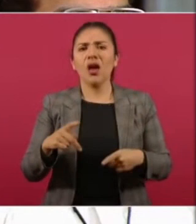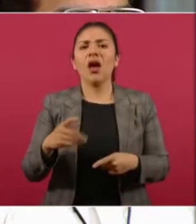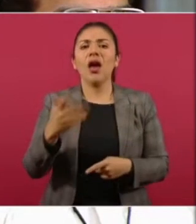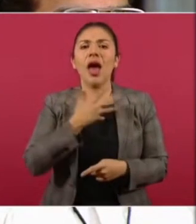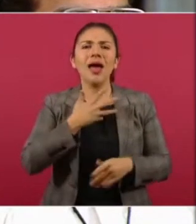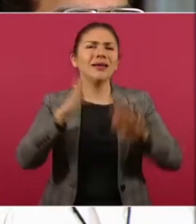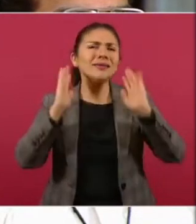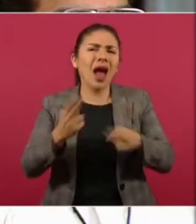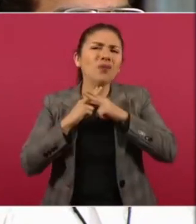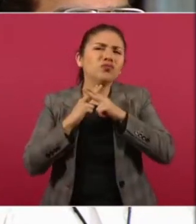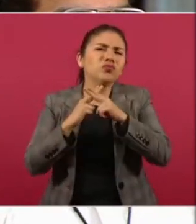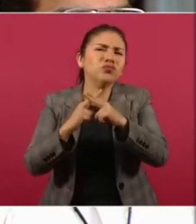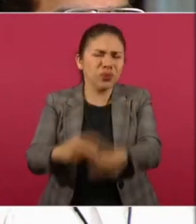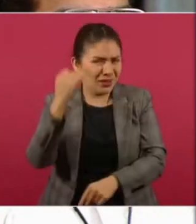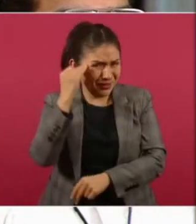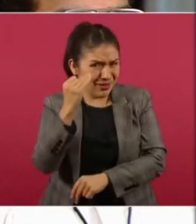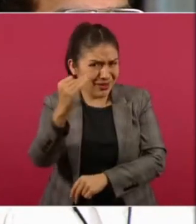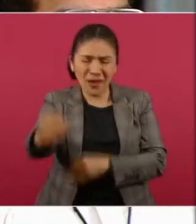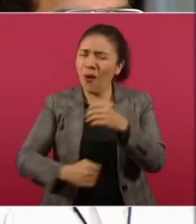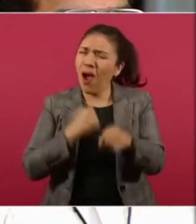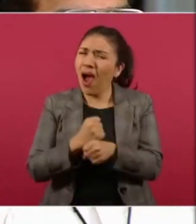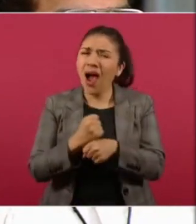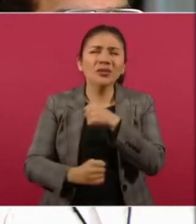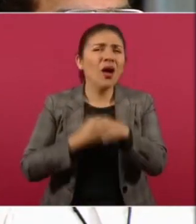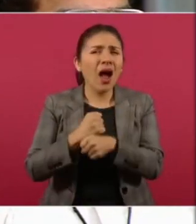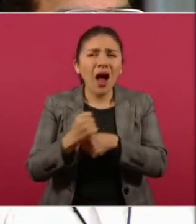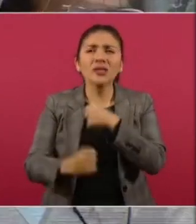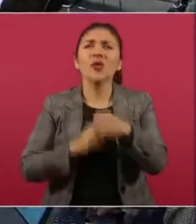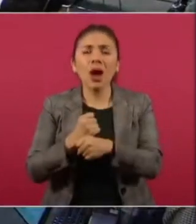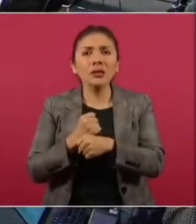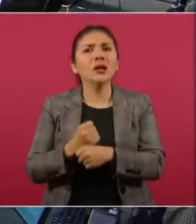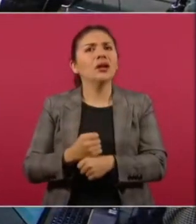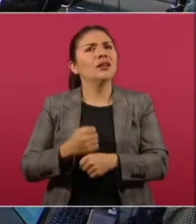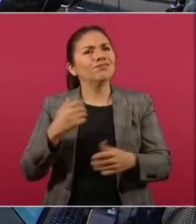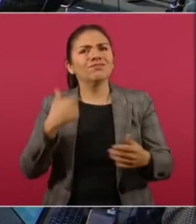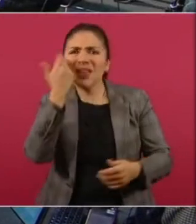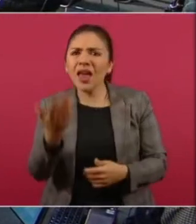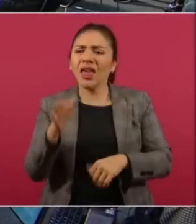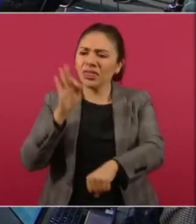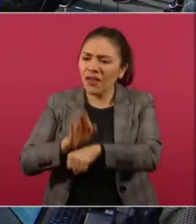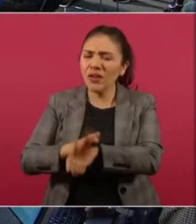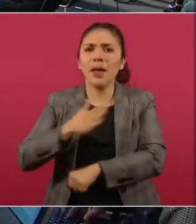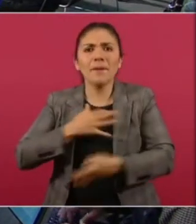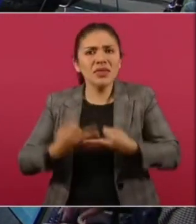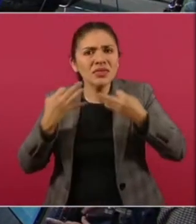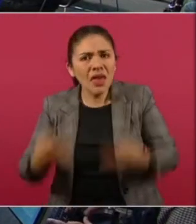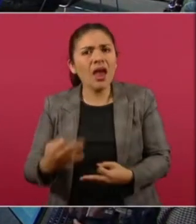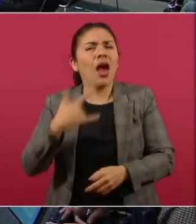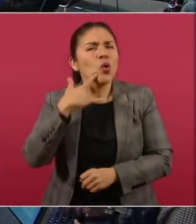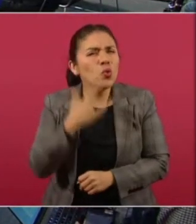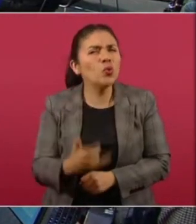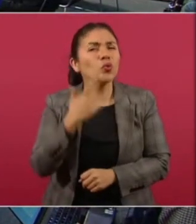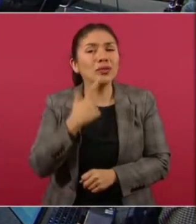décadas, usted lo sabe, presidente, décadas peleando su tierra, apenas a raíz de esto